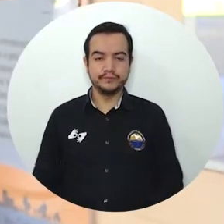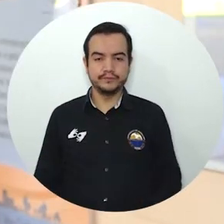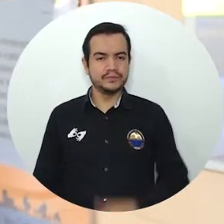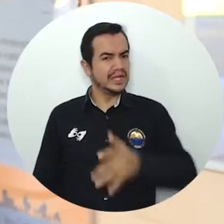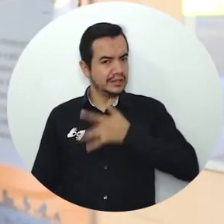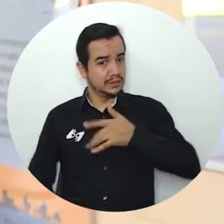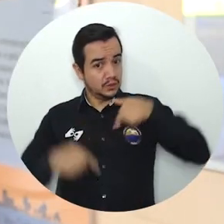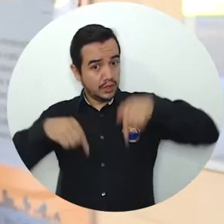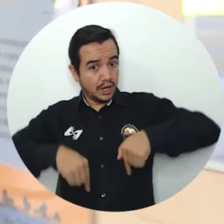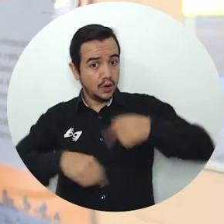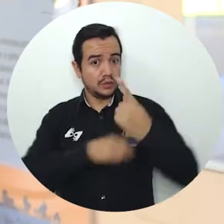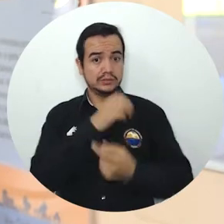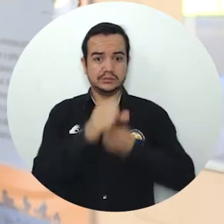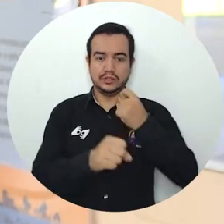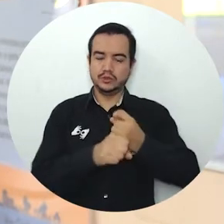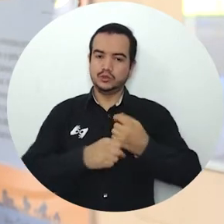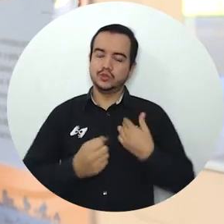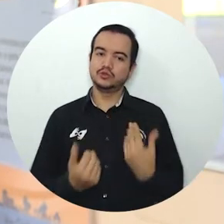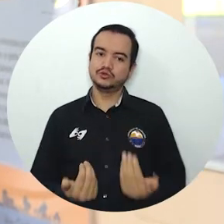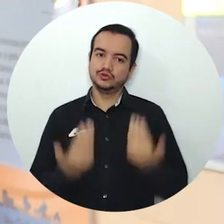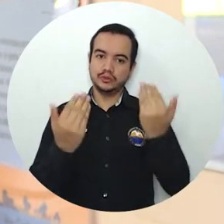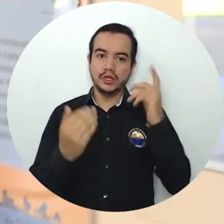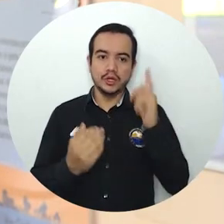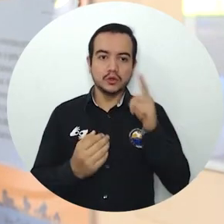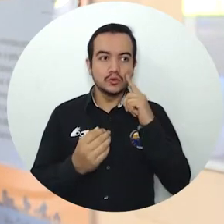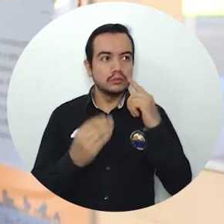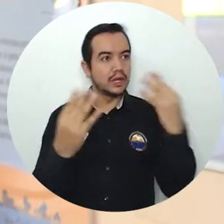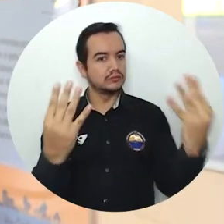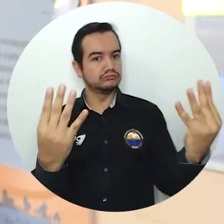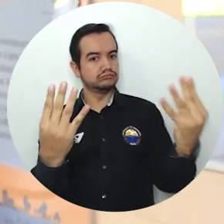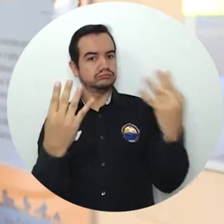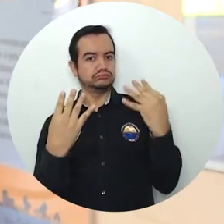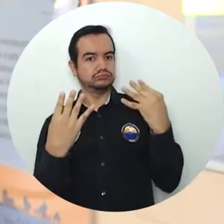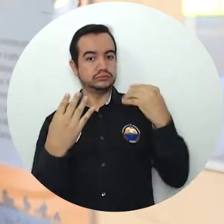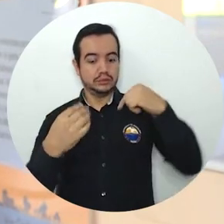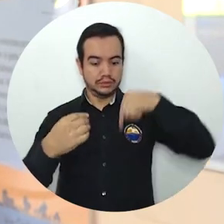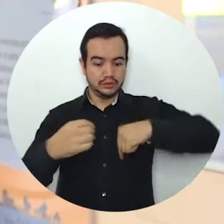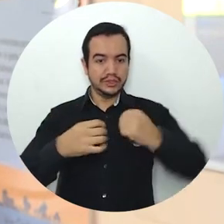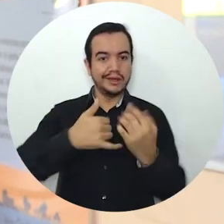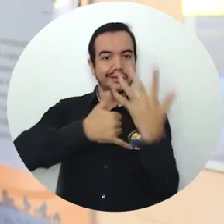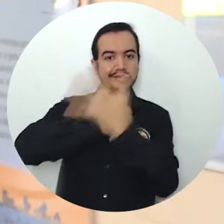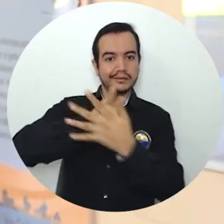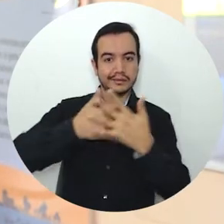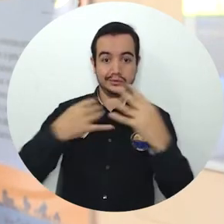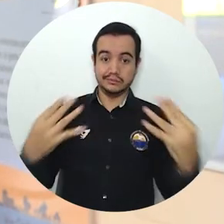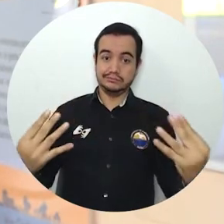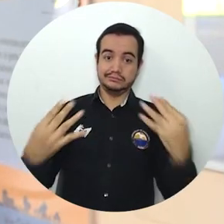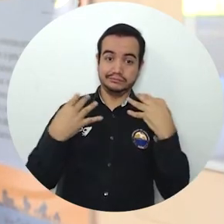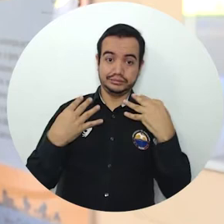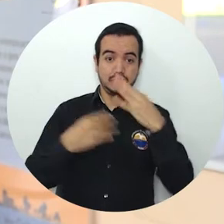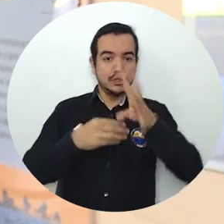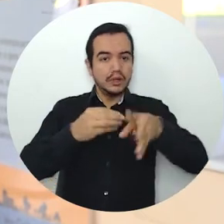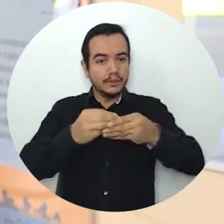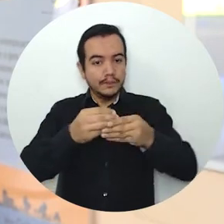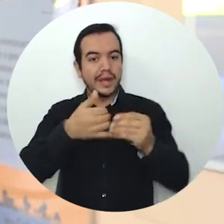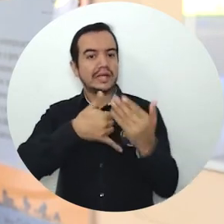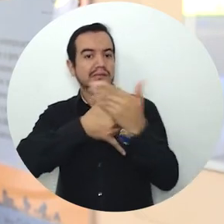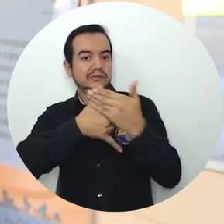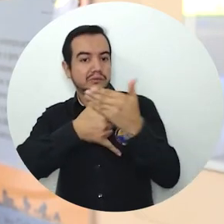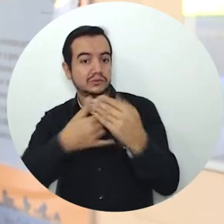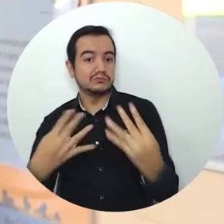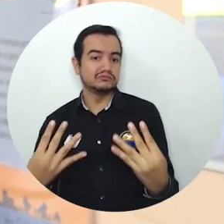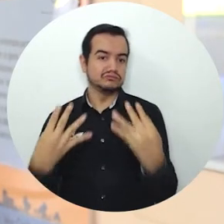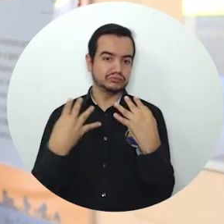universidad. Hemos tenido unos reconocimientos a nivel nacional, a nivel regional, muy importantes y hemos